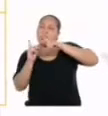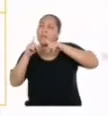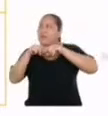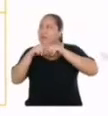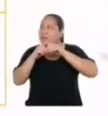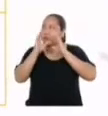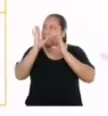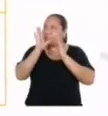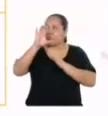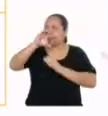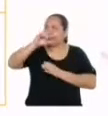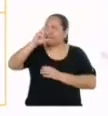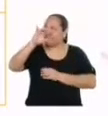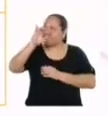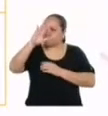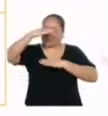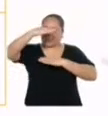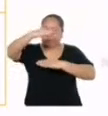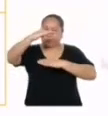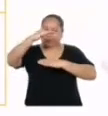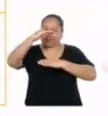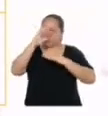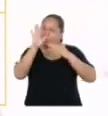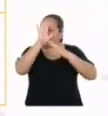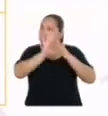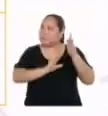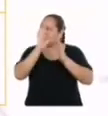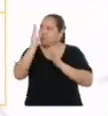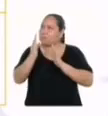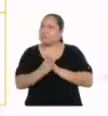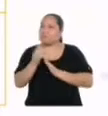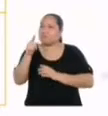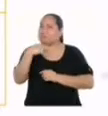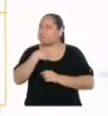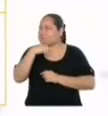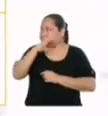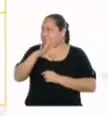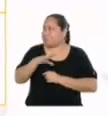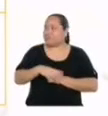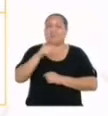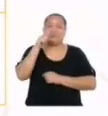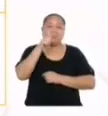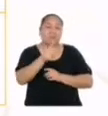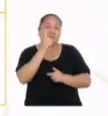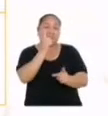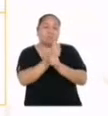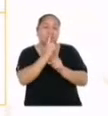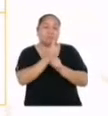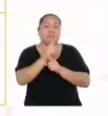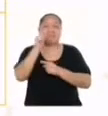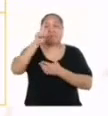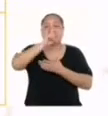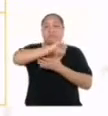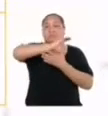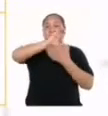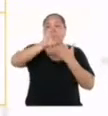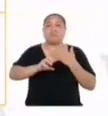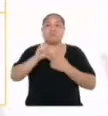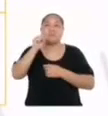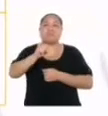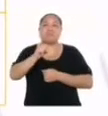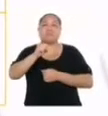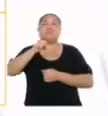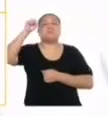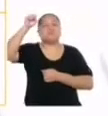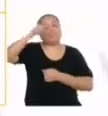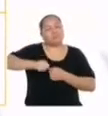del ángulo que formen las caras laterales con la cara base, ¿qué debería marcar? Esa sería una descripción correcta de una propiedad. Así que